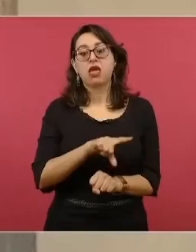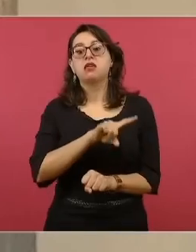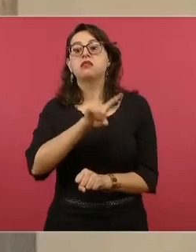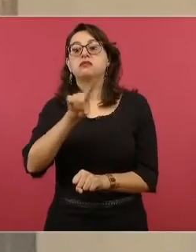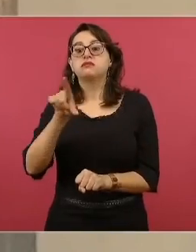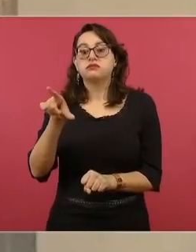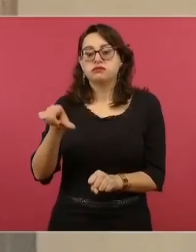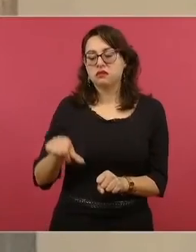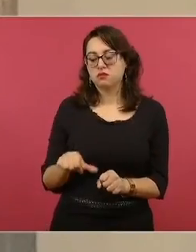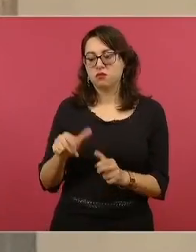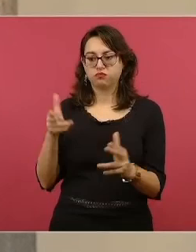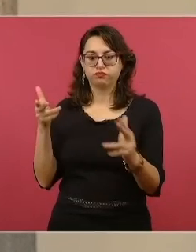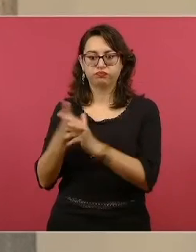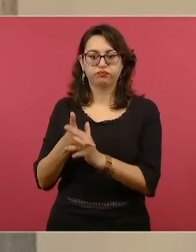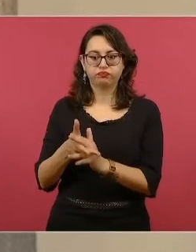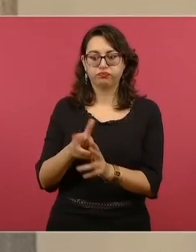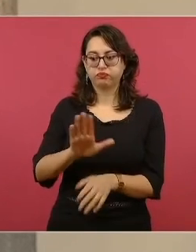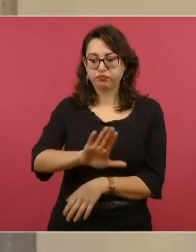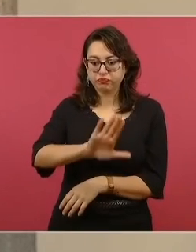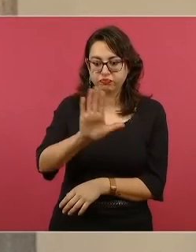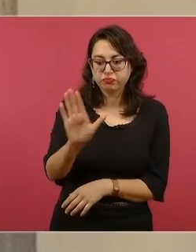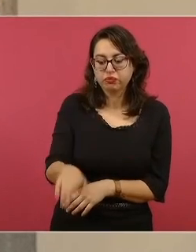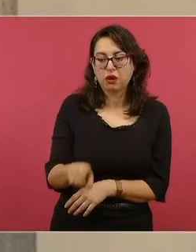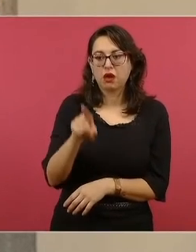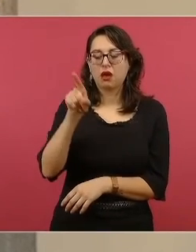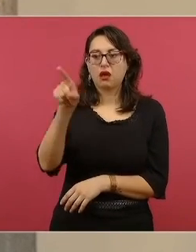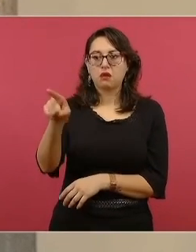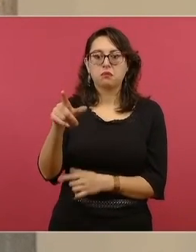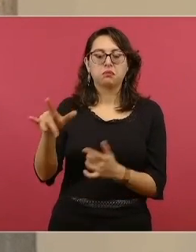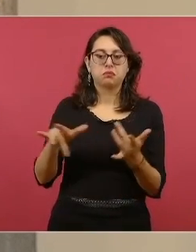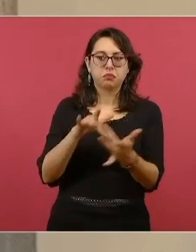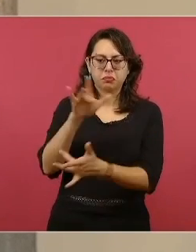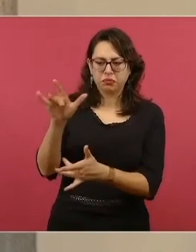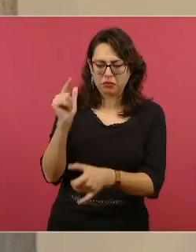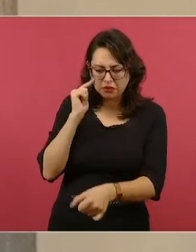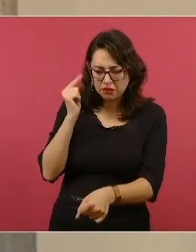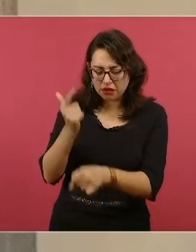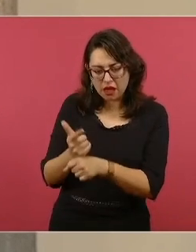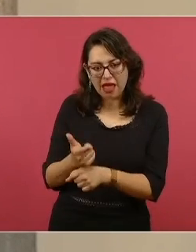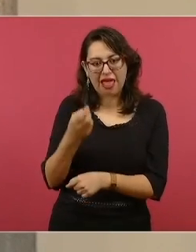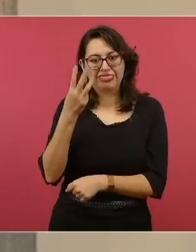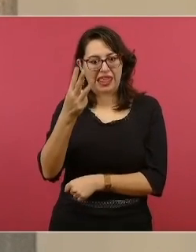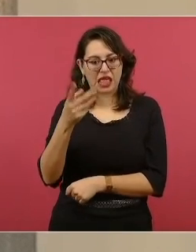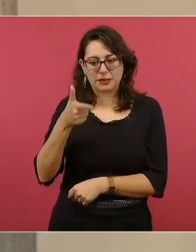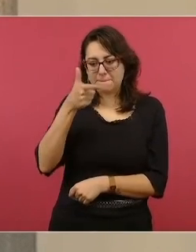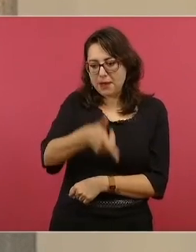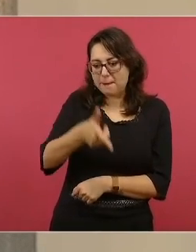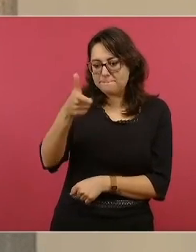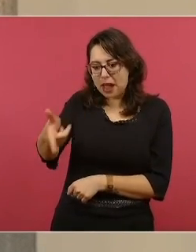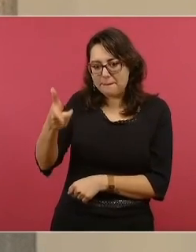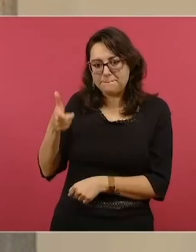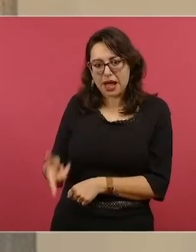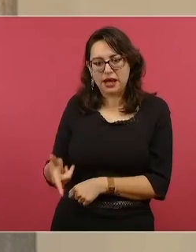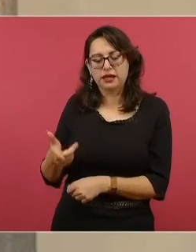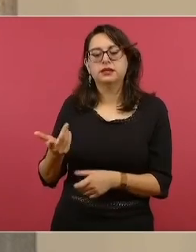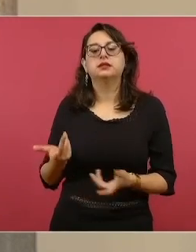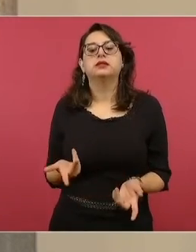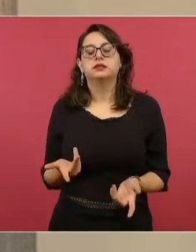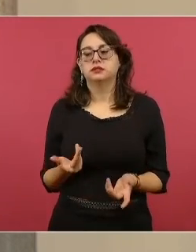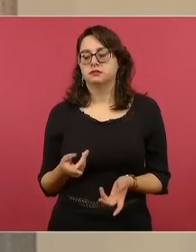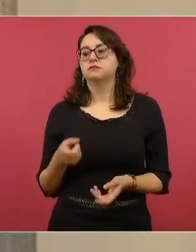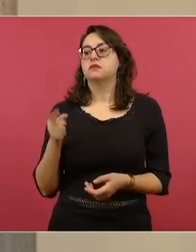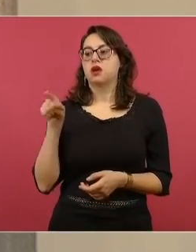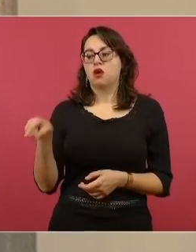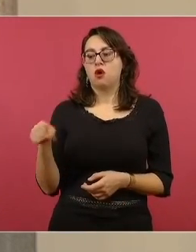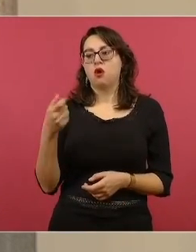casino de Estación Ortiz con tres impactos de bala. Otros participantes en este evento son Juan